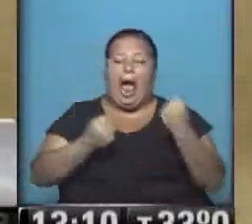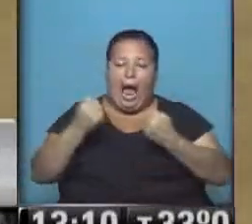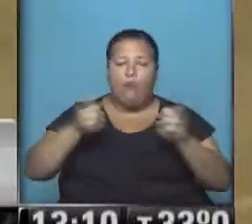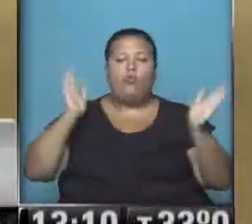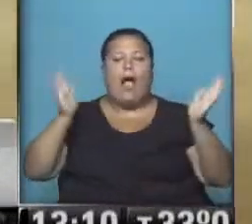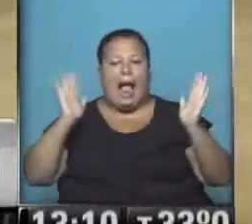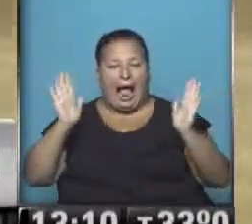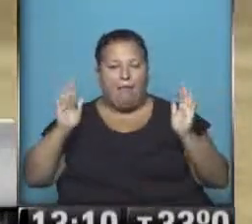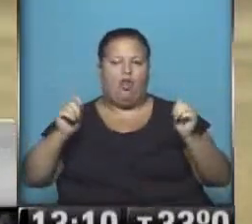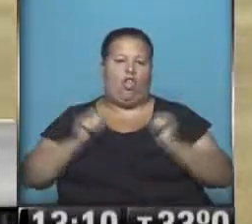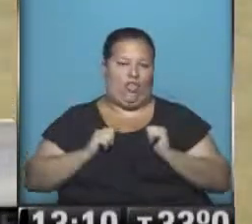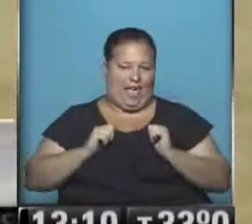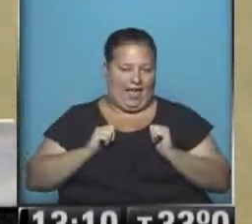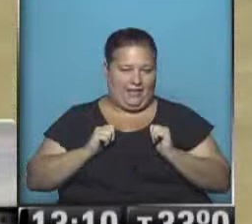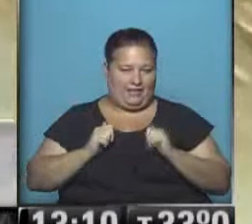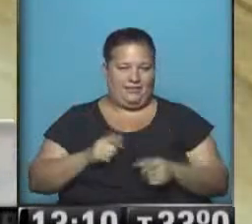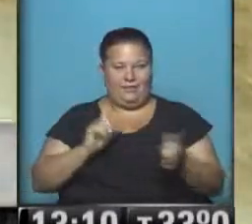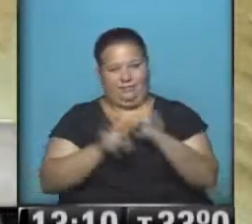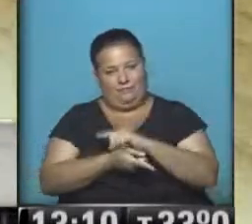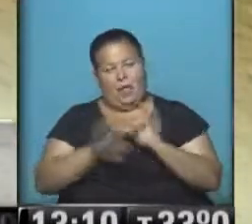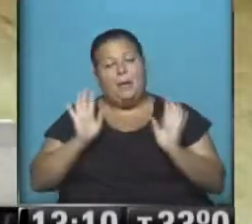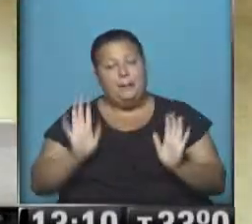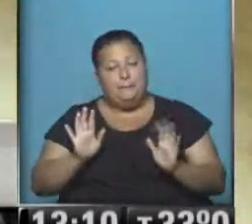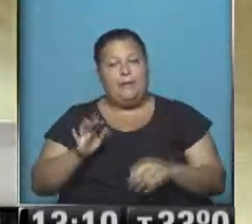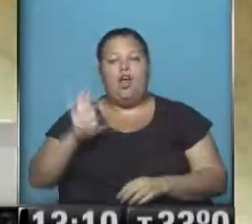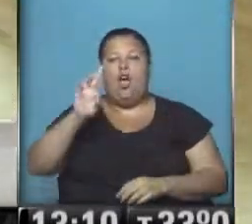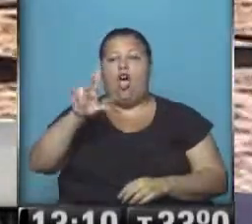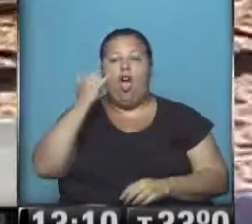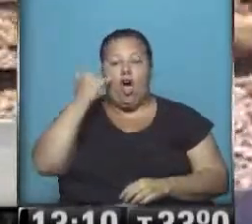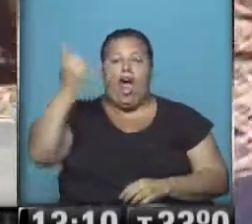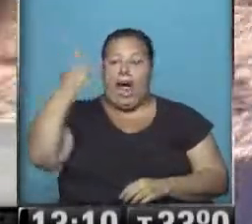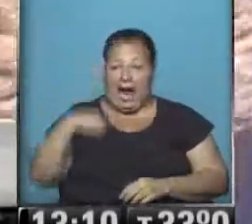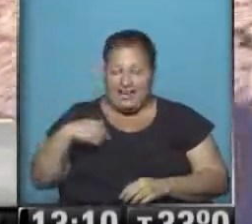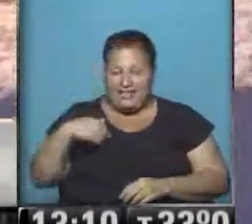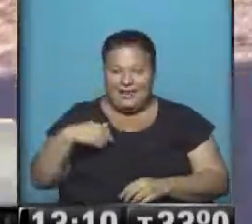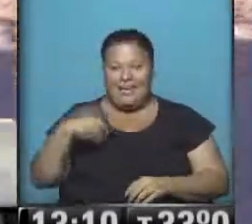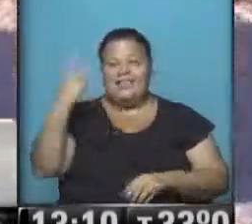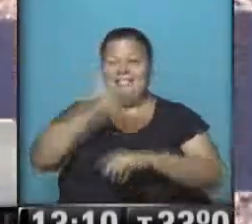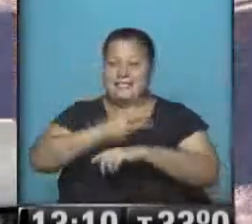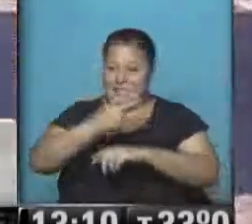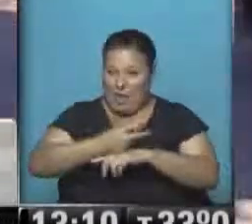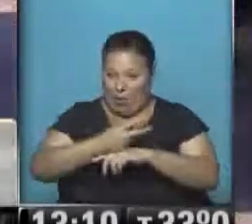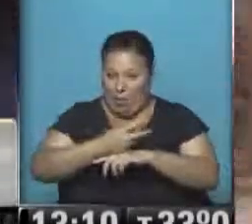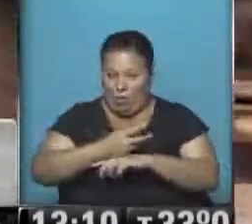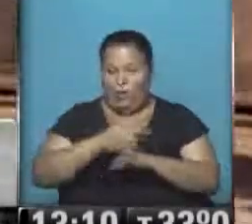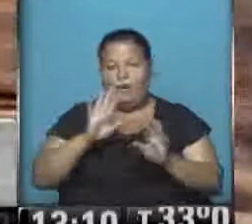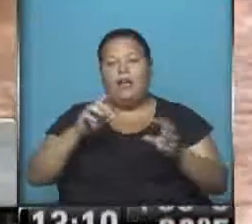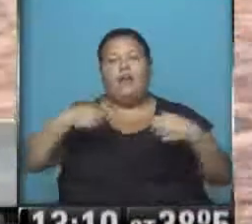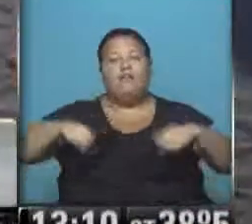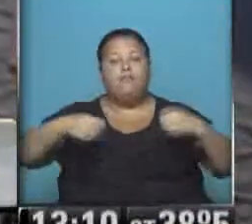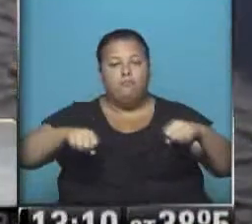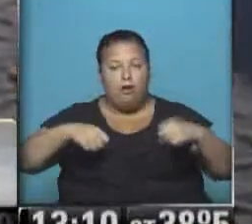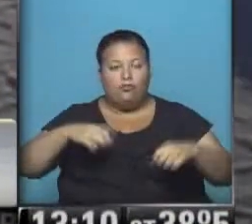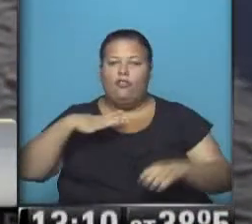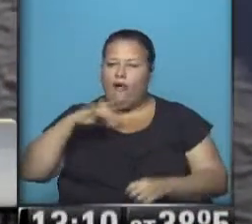descansan. Lo decíamos, Orly ayer terminó segundo y en cuatriciclos,